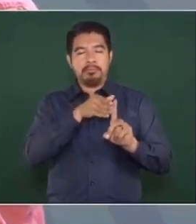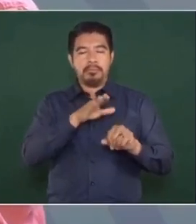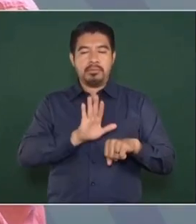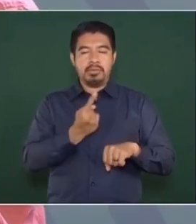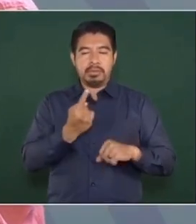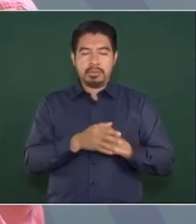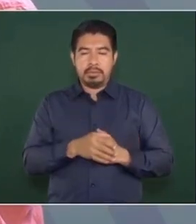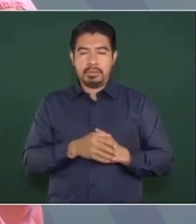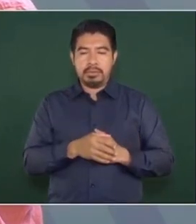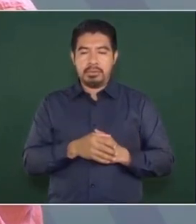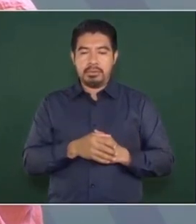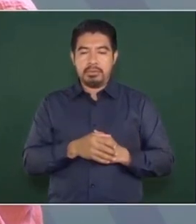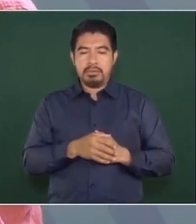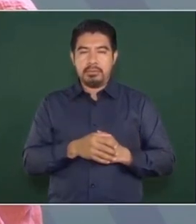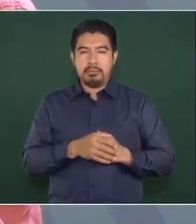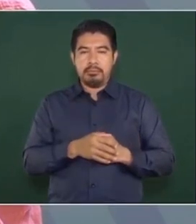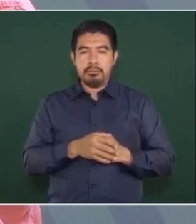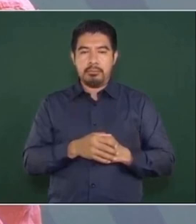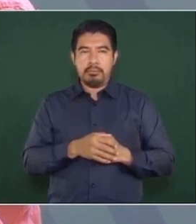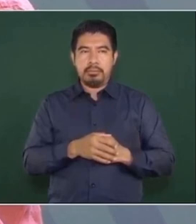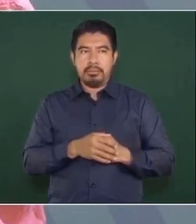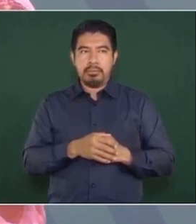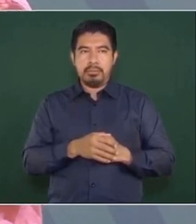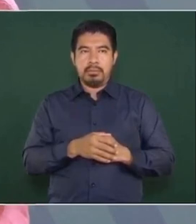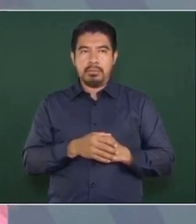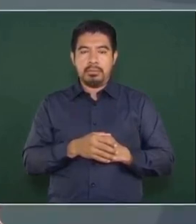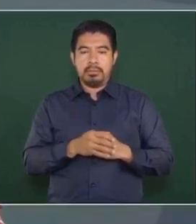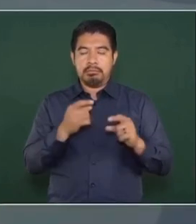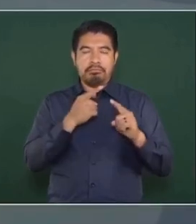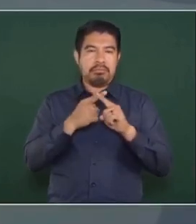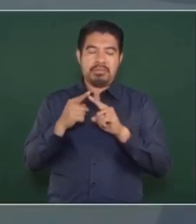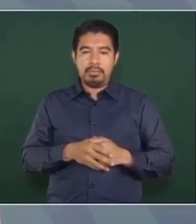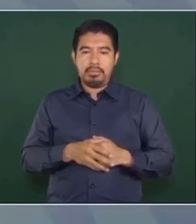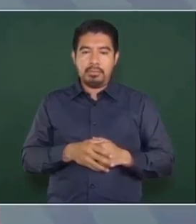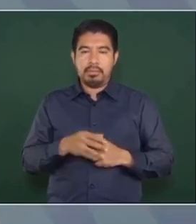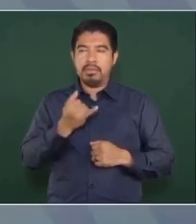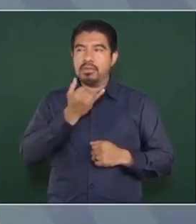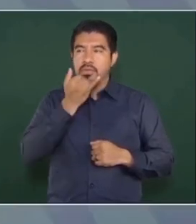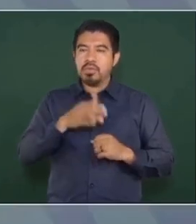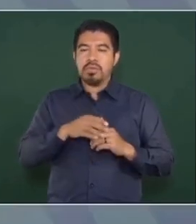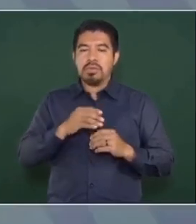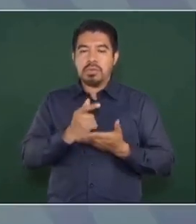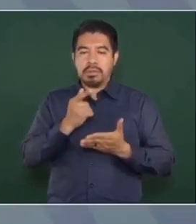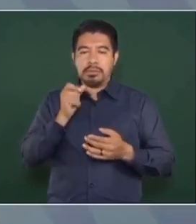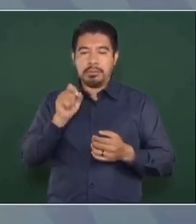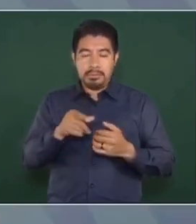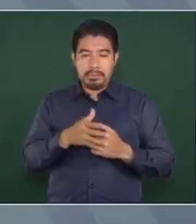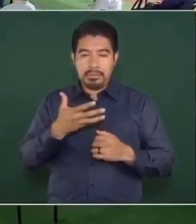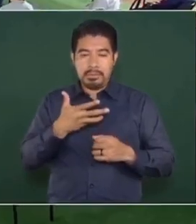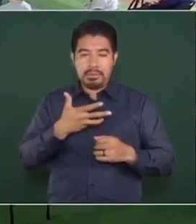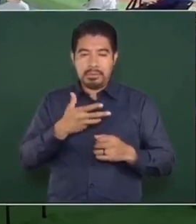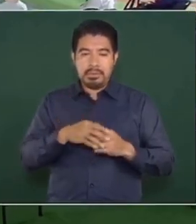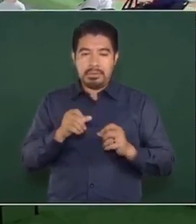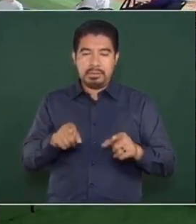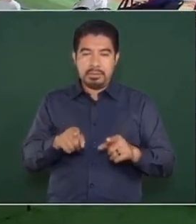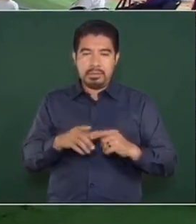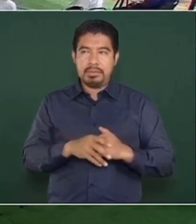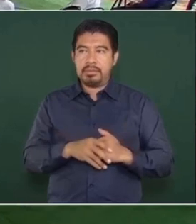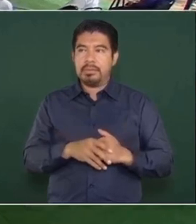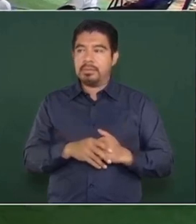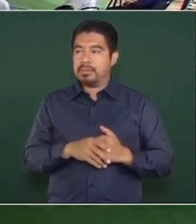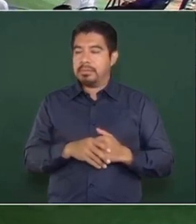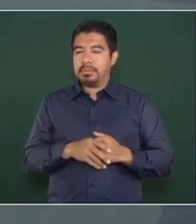considero que cualquier error, anomalía cometida por la